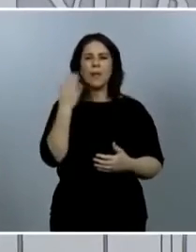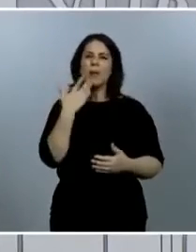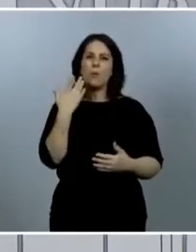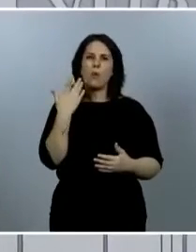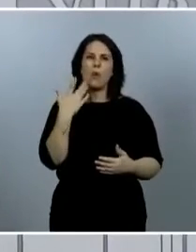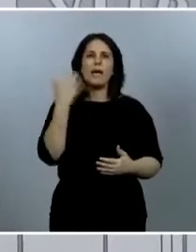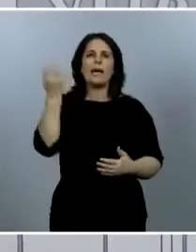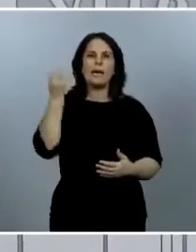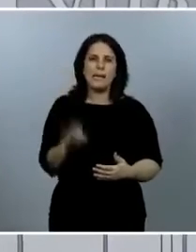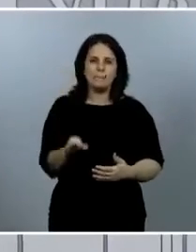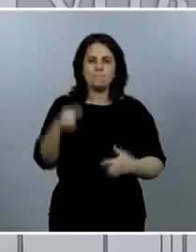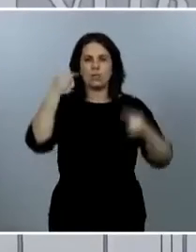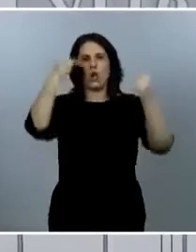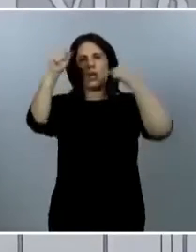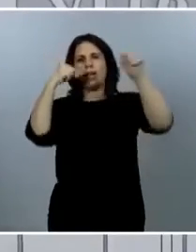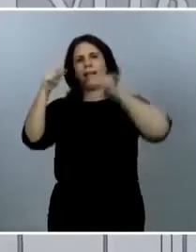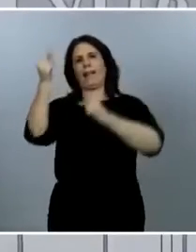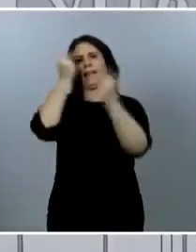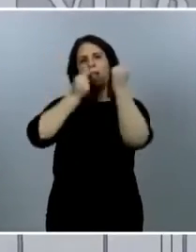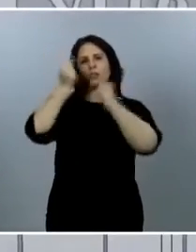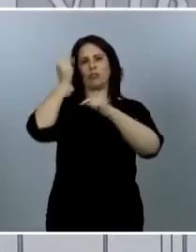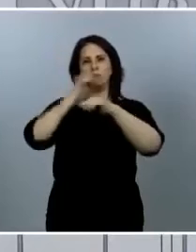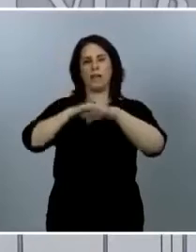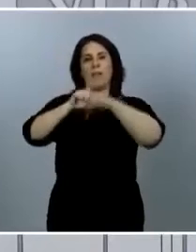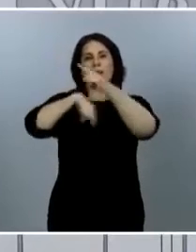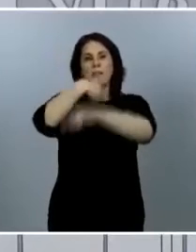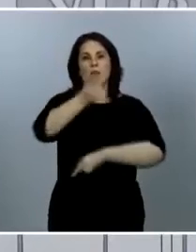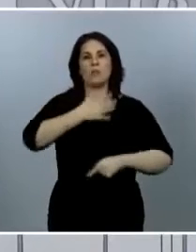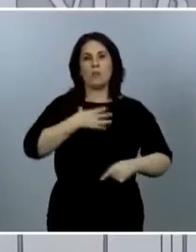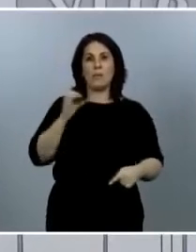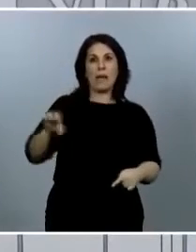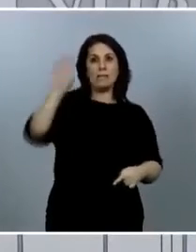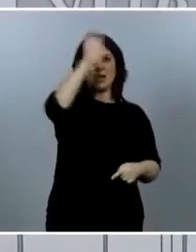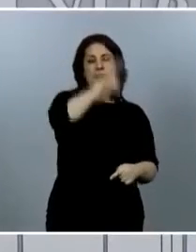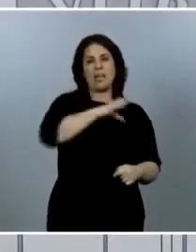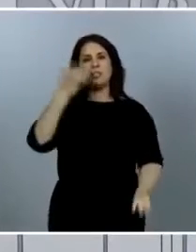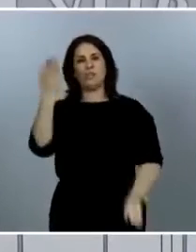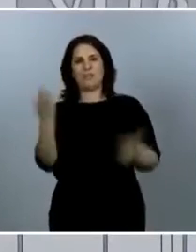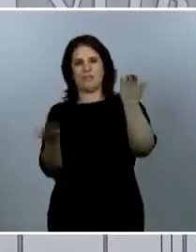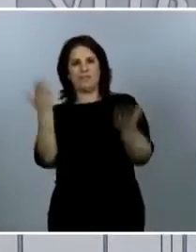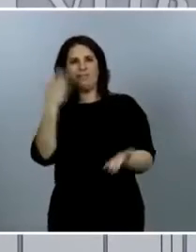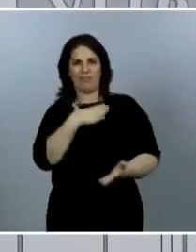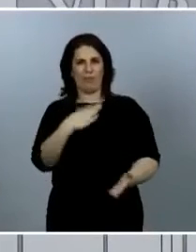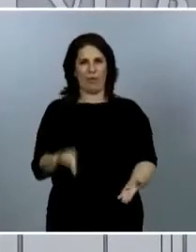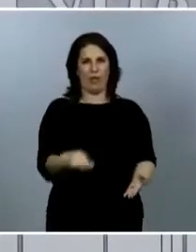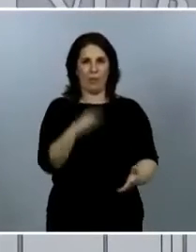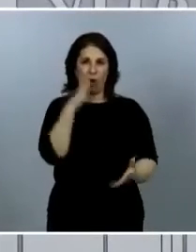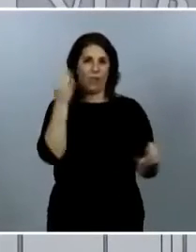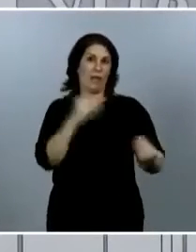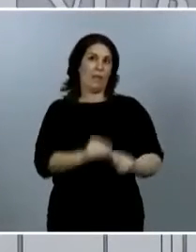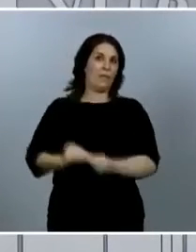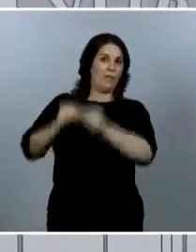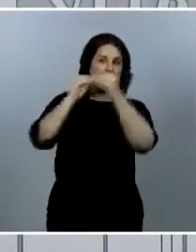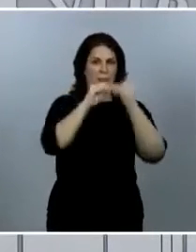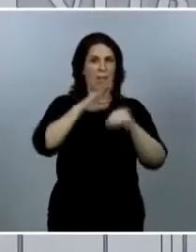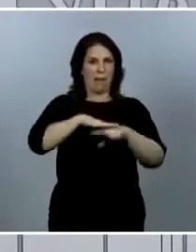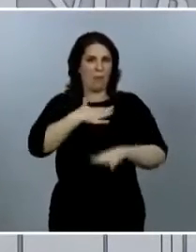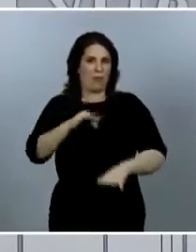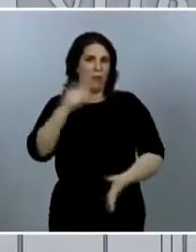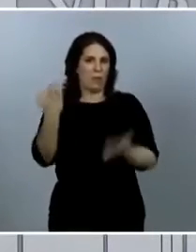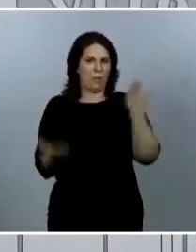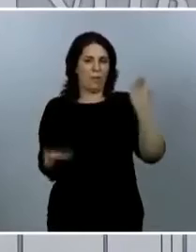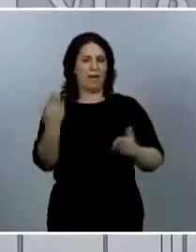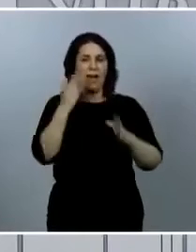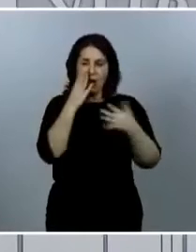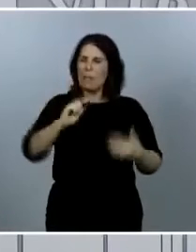determinado para poder hacer comparaciones entre nosotros. Sí que es cierto que ahora mismo a nivel de cada país lo más importante es poder